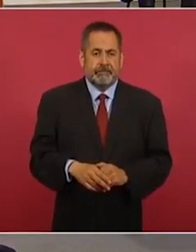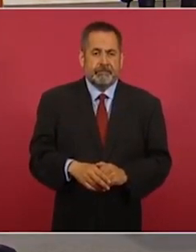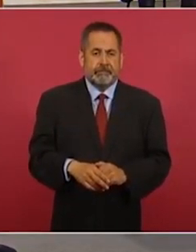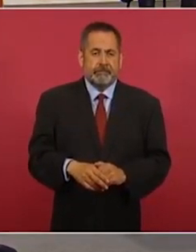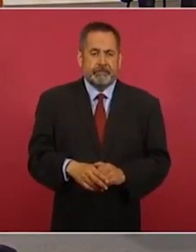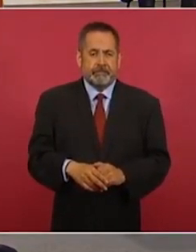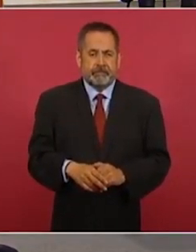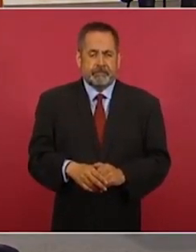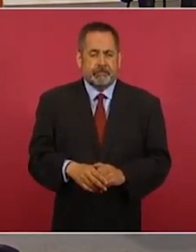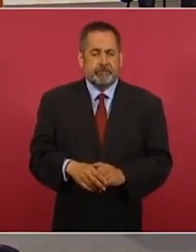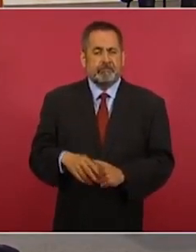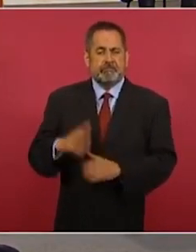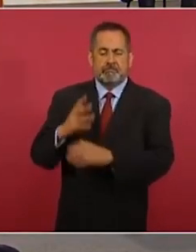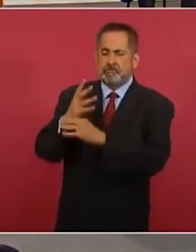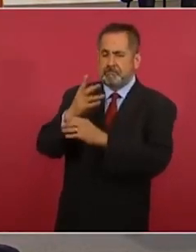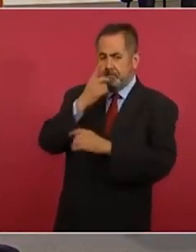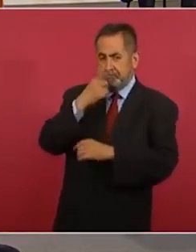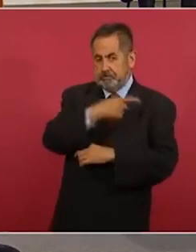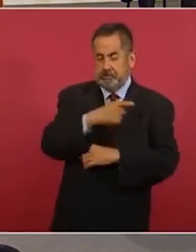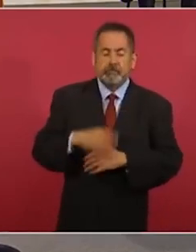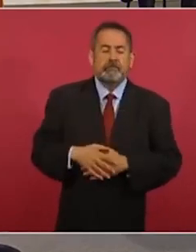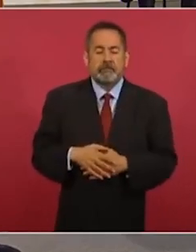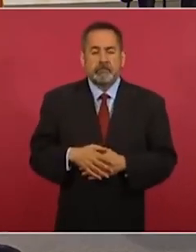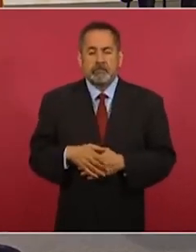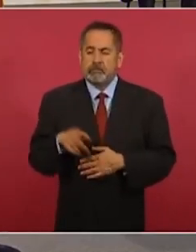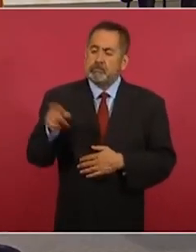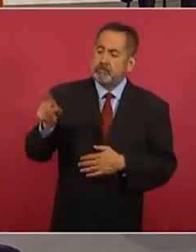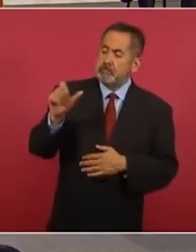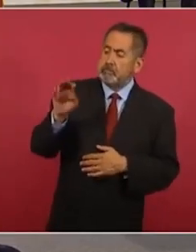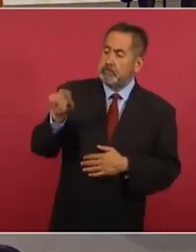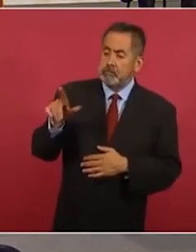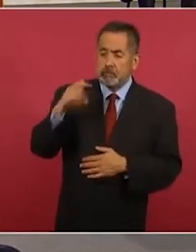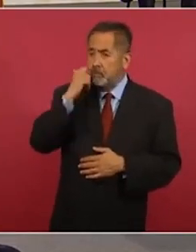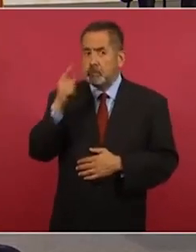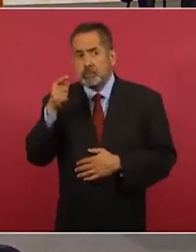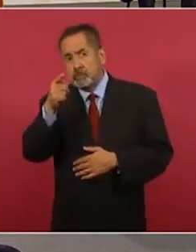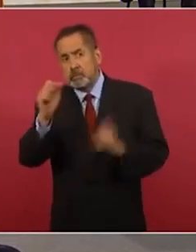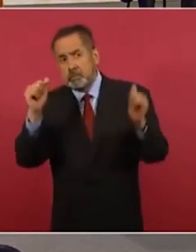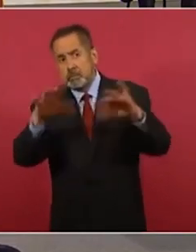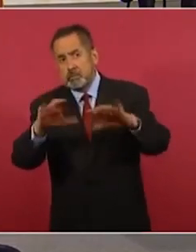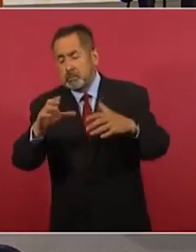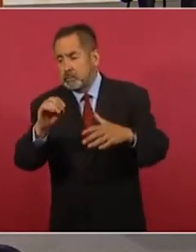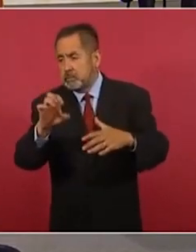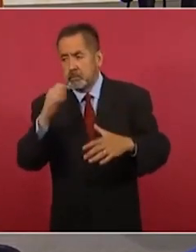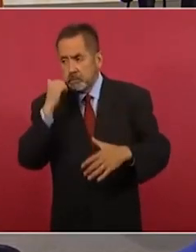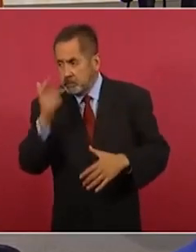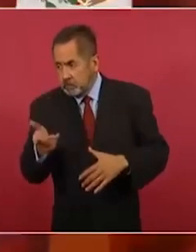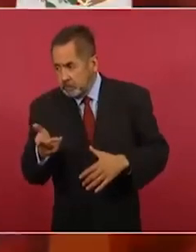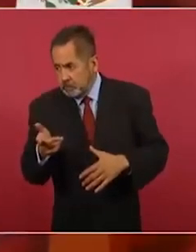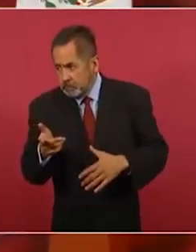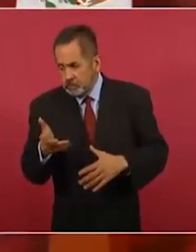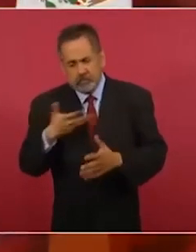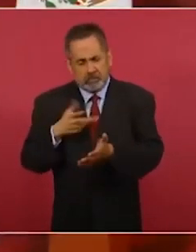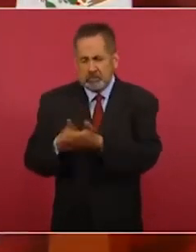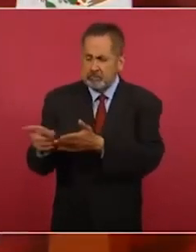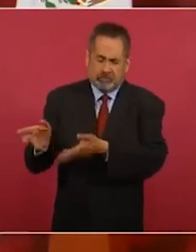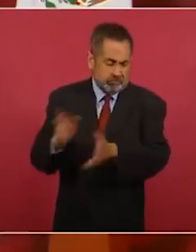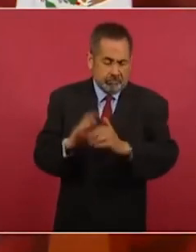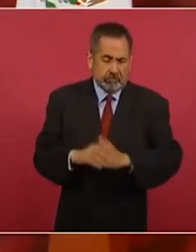Tiene todo el derecho de no ir a la cumbre de las Américas si no quiere. Pues no es que no quiera,